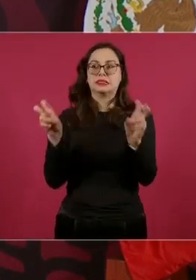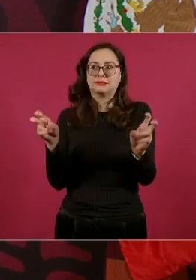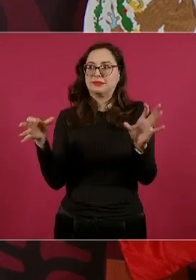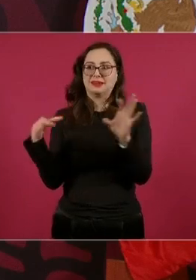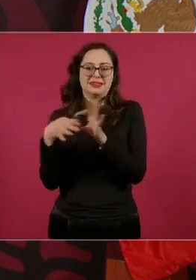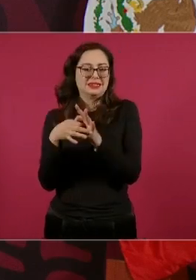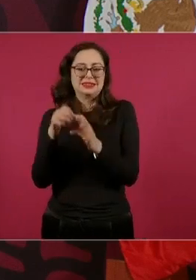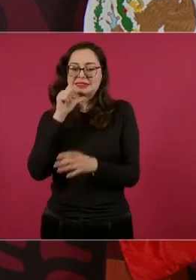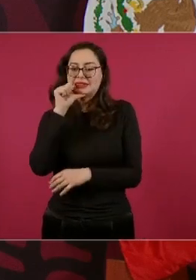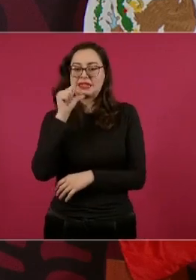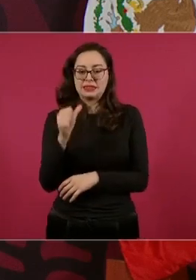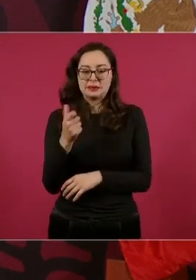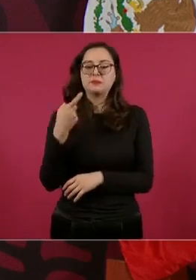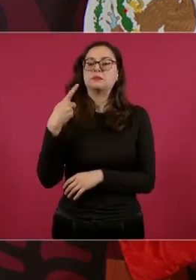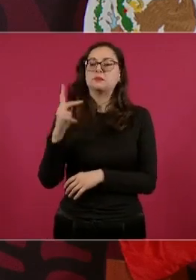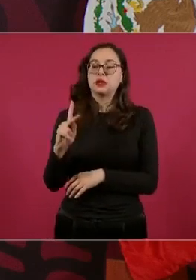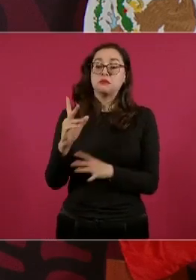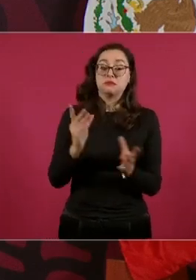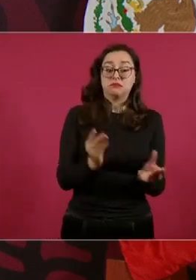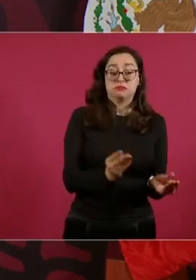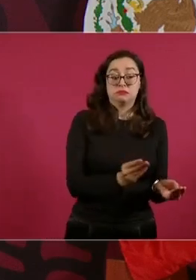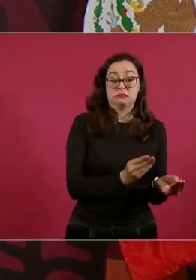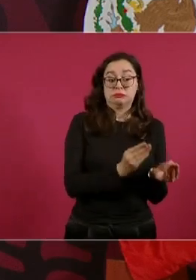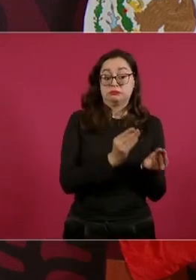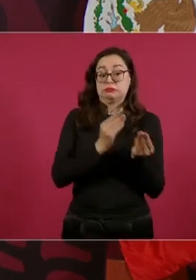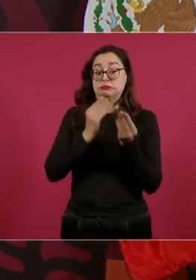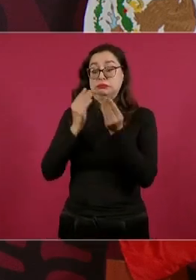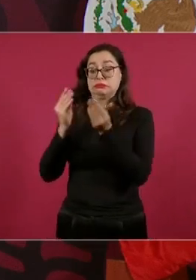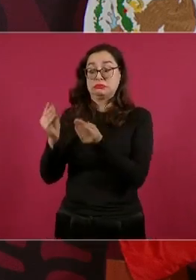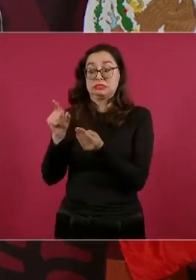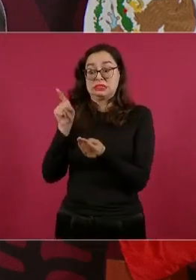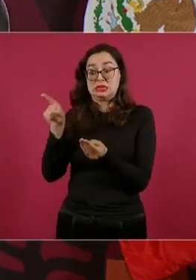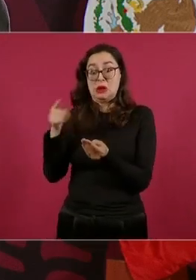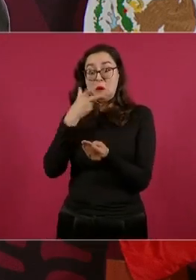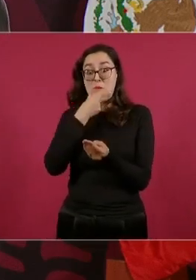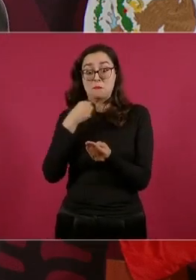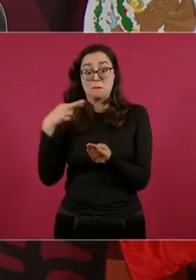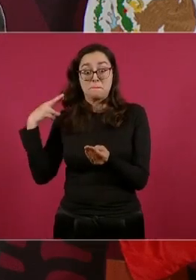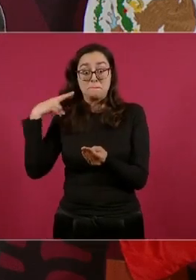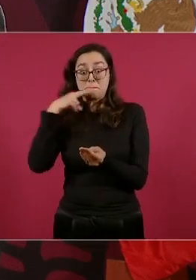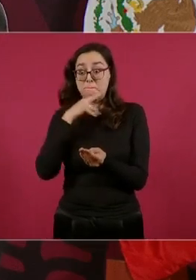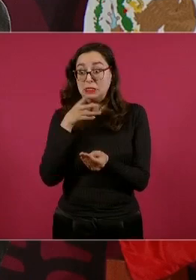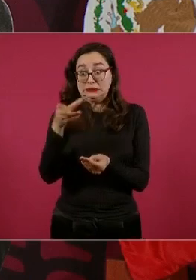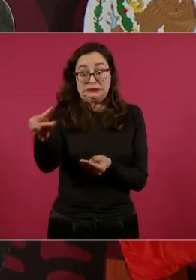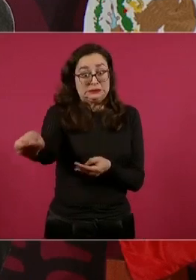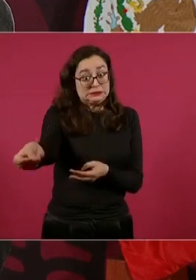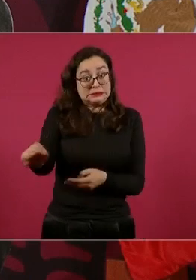y lo atrae